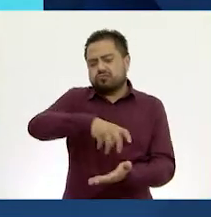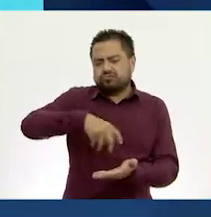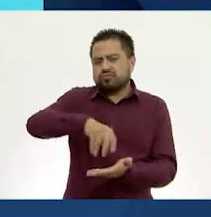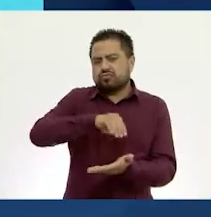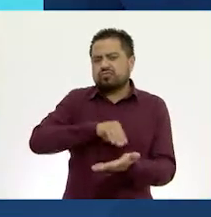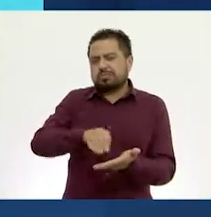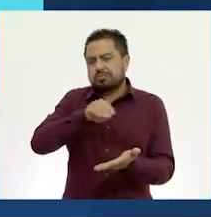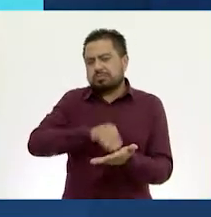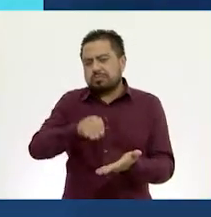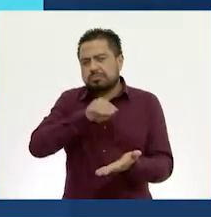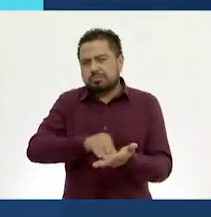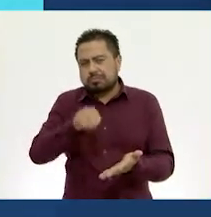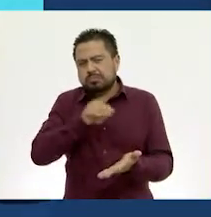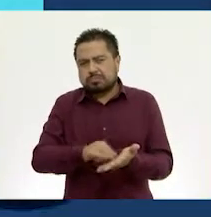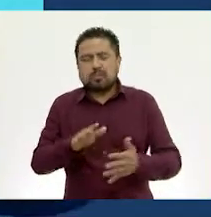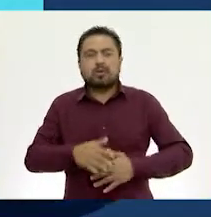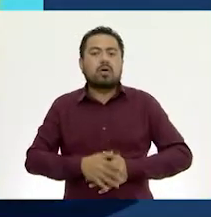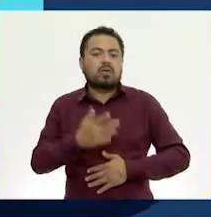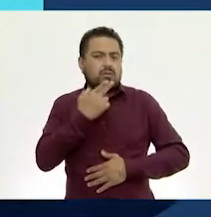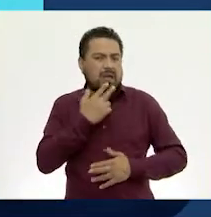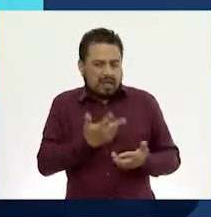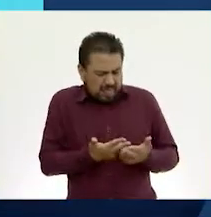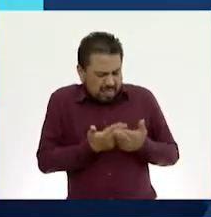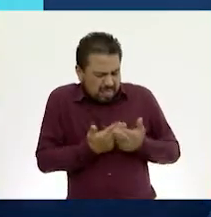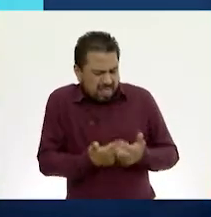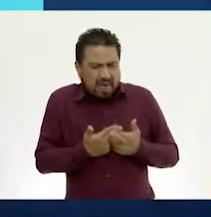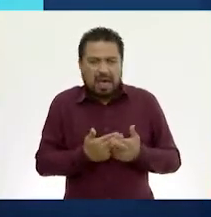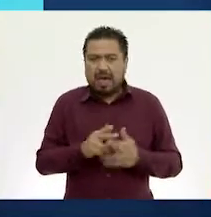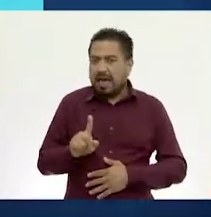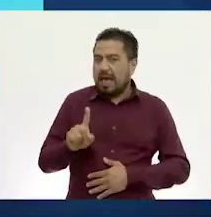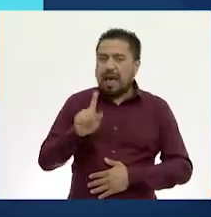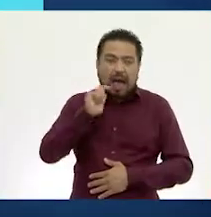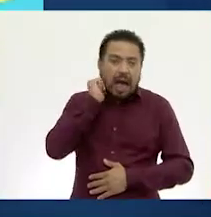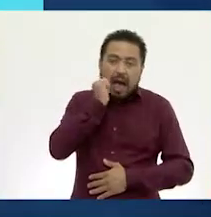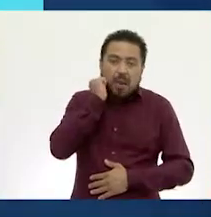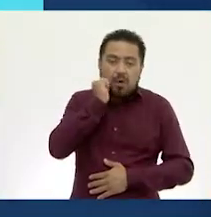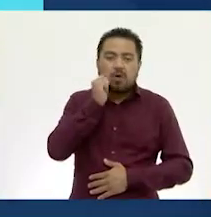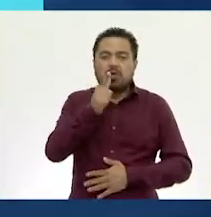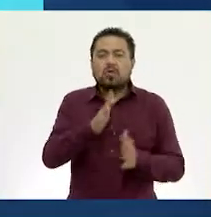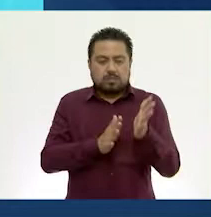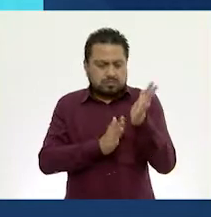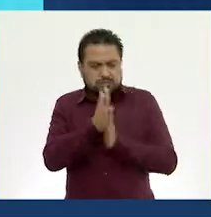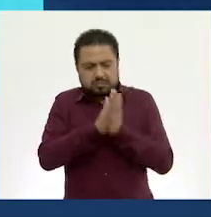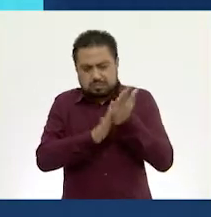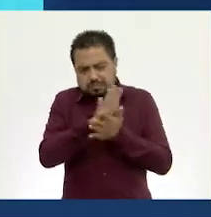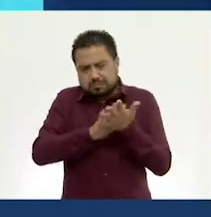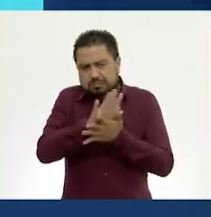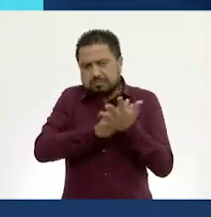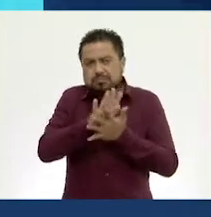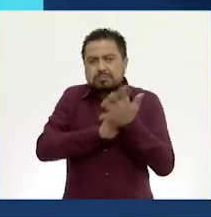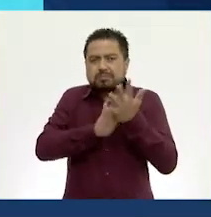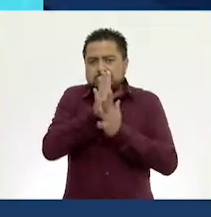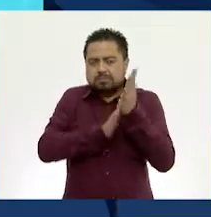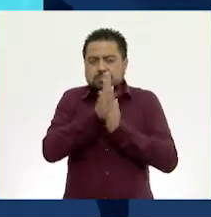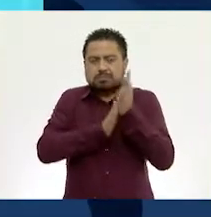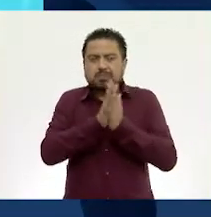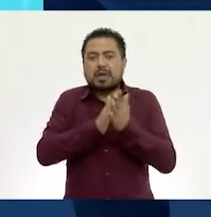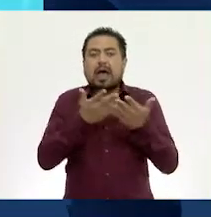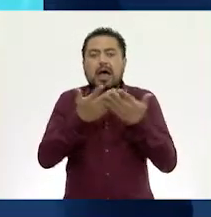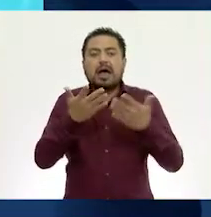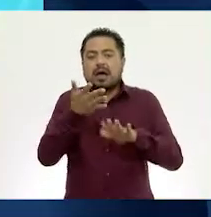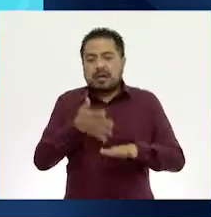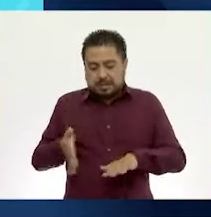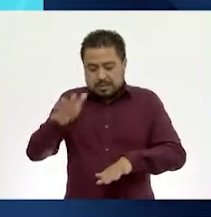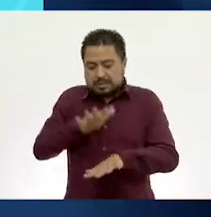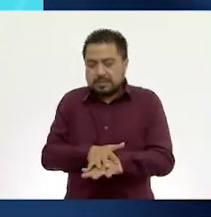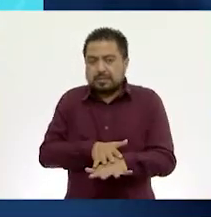manos. Usa suficiente jabón. Frota tus palmas una con la otra. Ahora, frota la